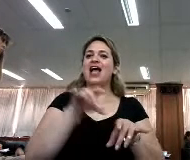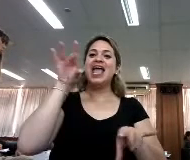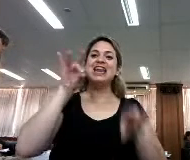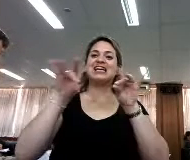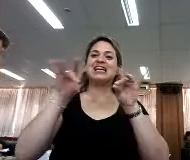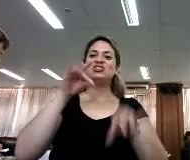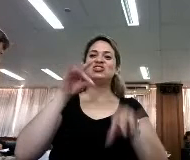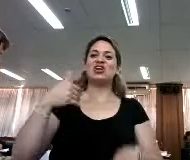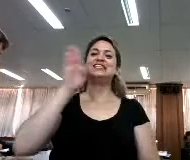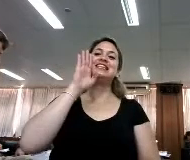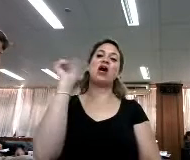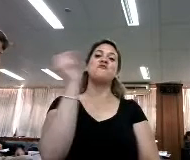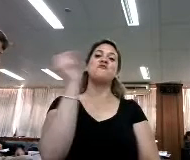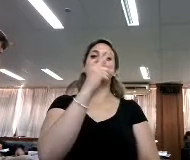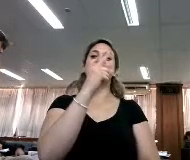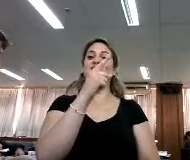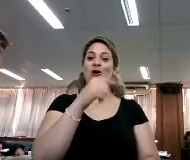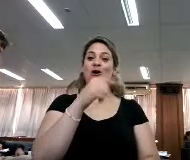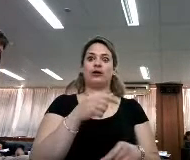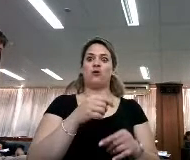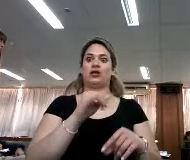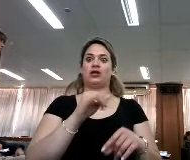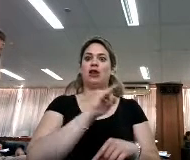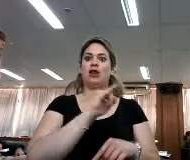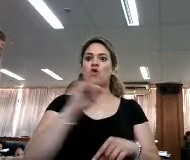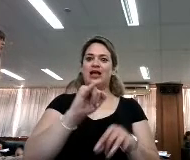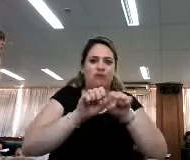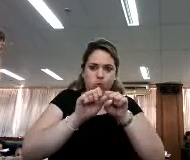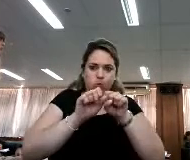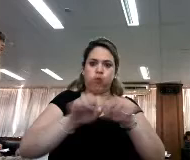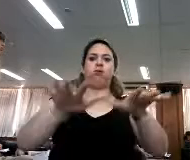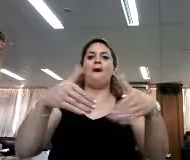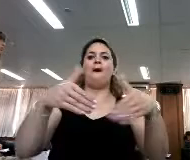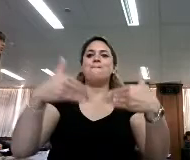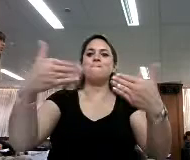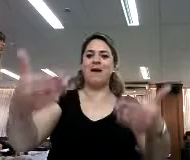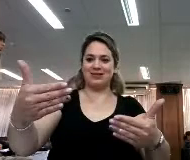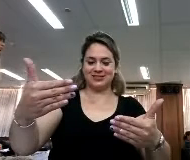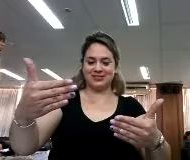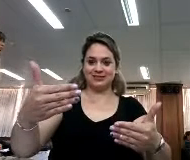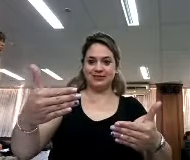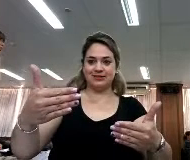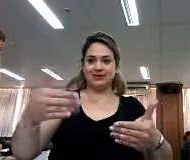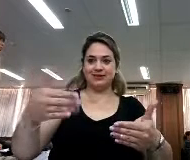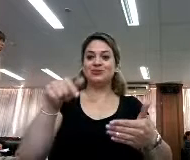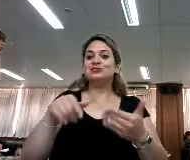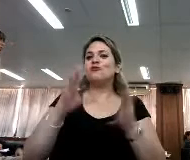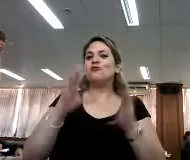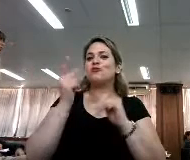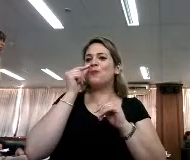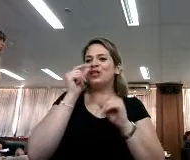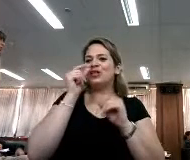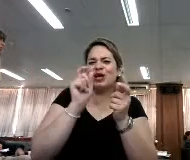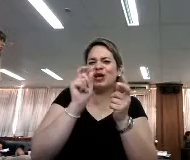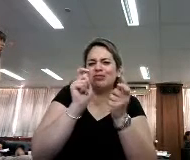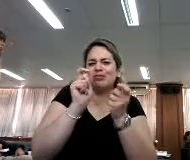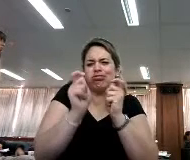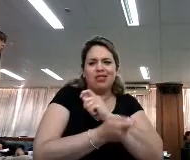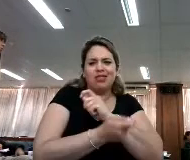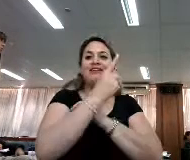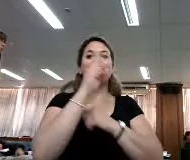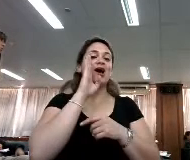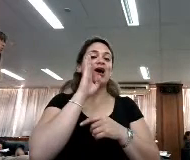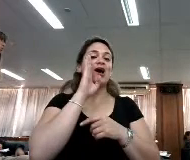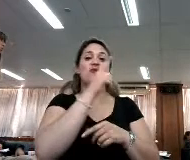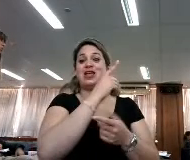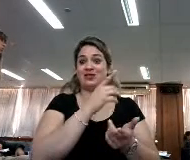que han cambiado el signo, pero ahora mismo eso está cambiando el signo político directamente, esto es un problema